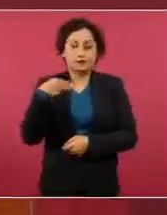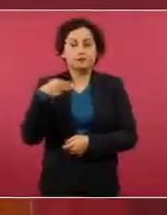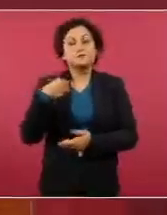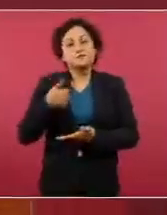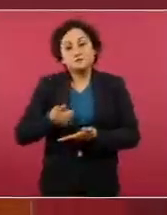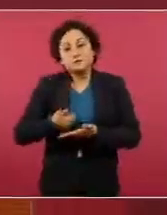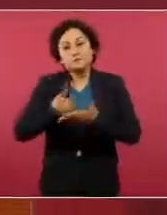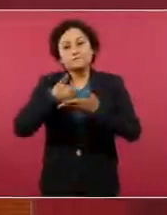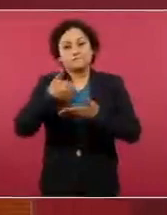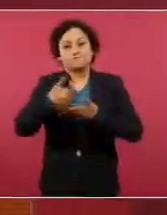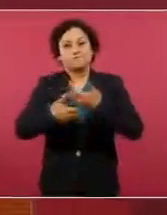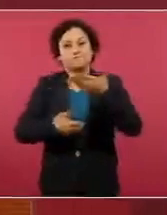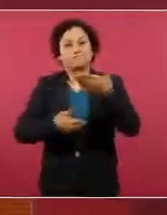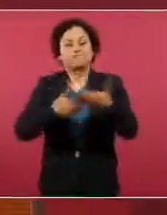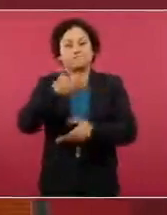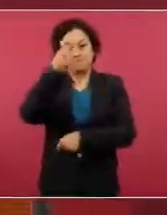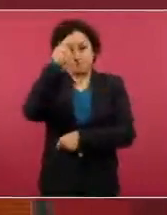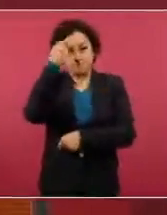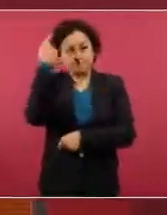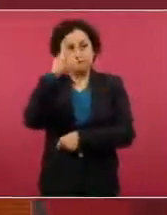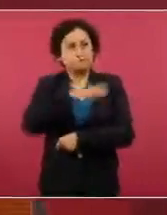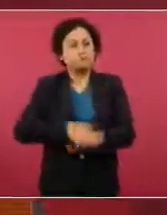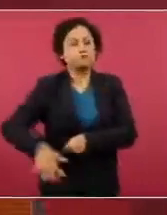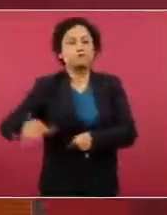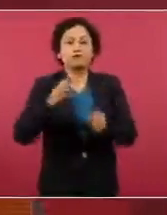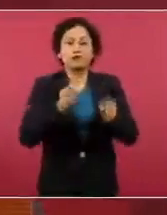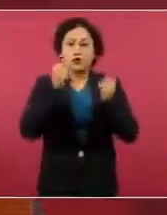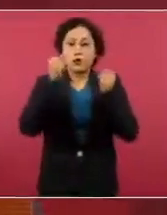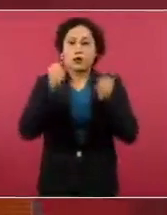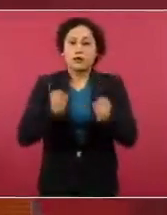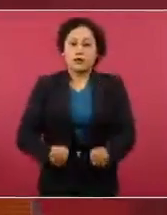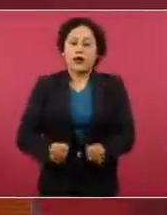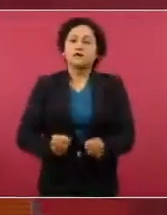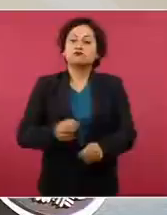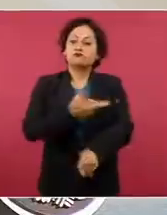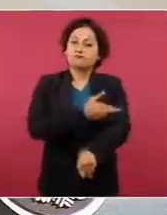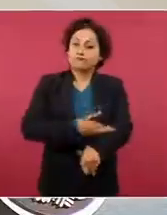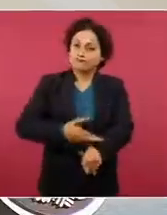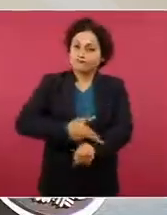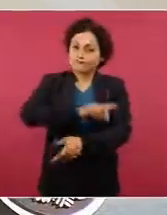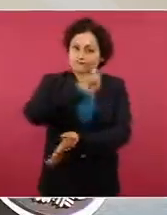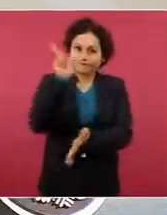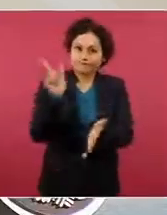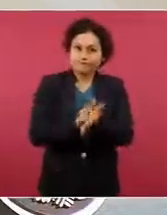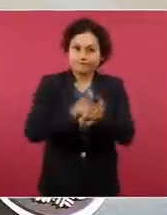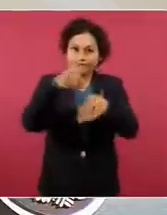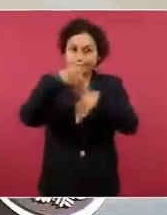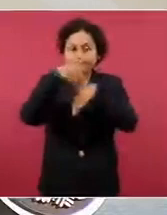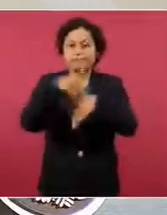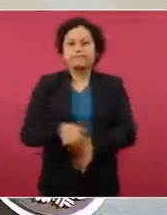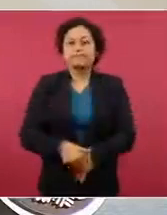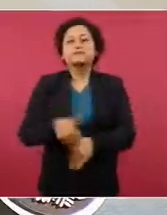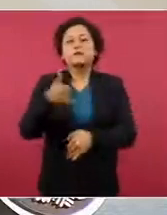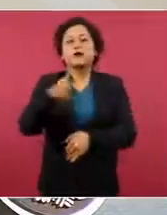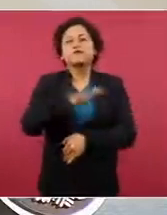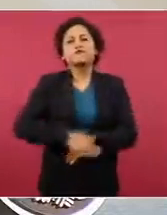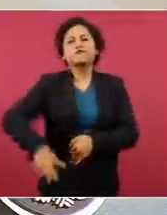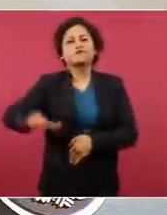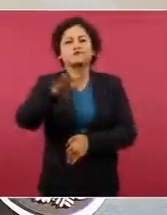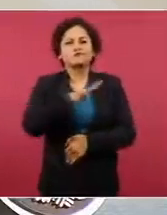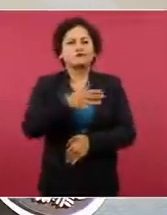la legalidad y la certeza patrimonial de más de un millón de familias